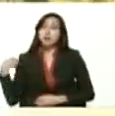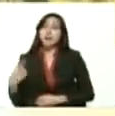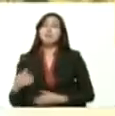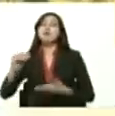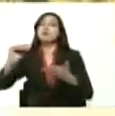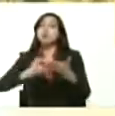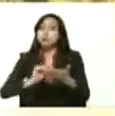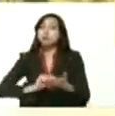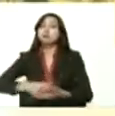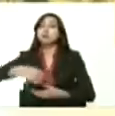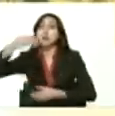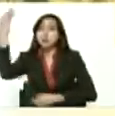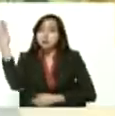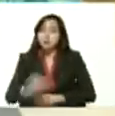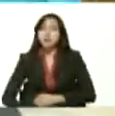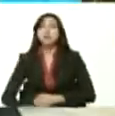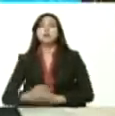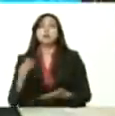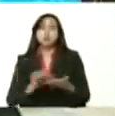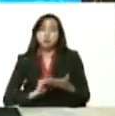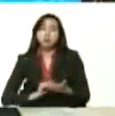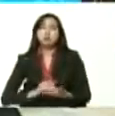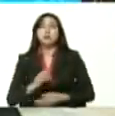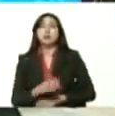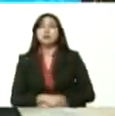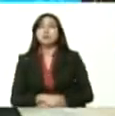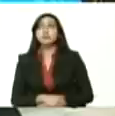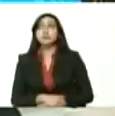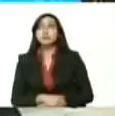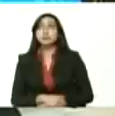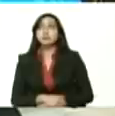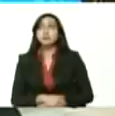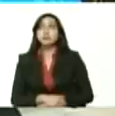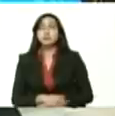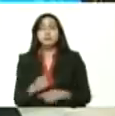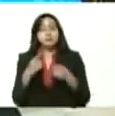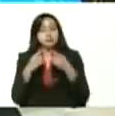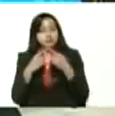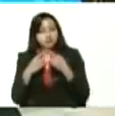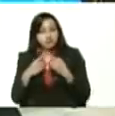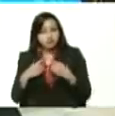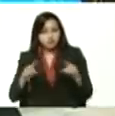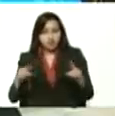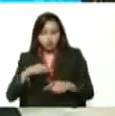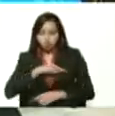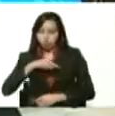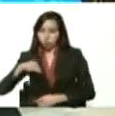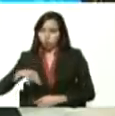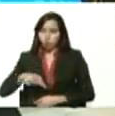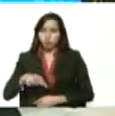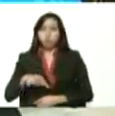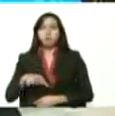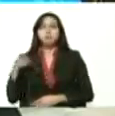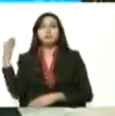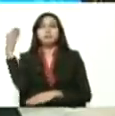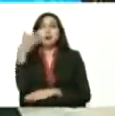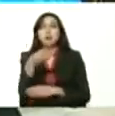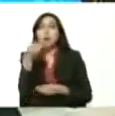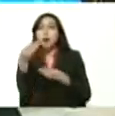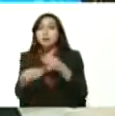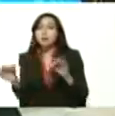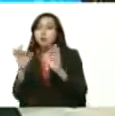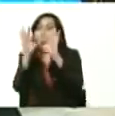solucionar resolver definitivamente pero vamos nosotros creando los